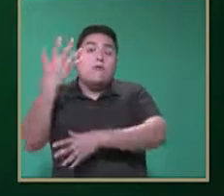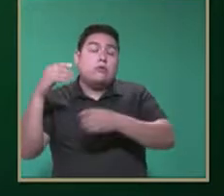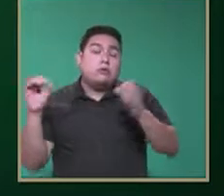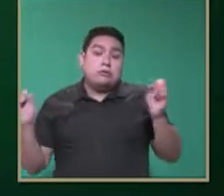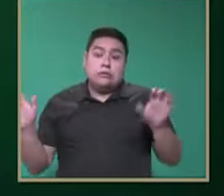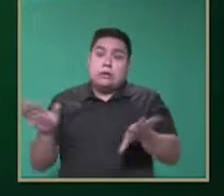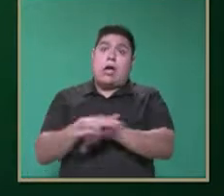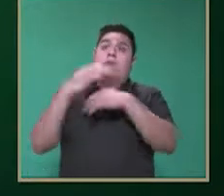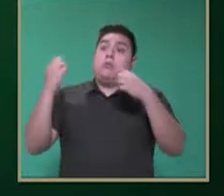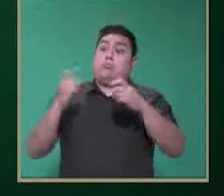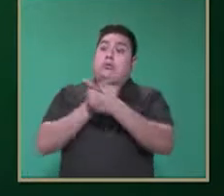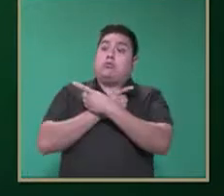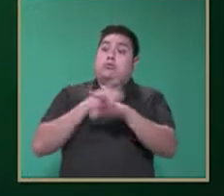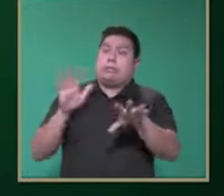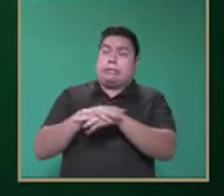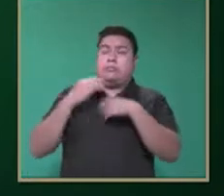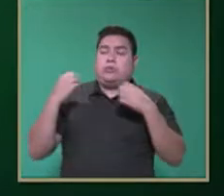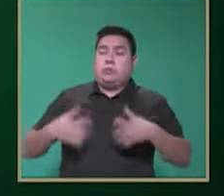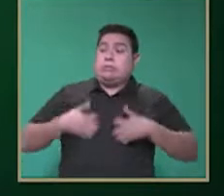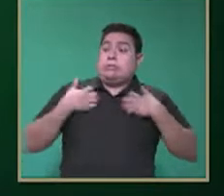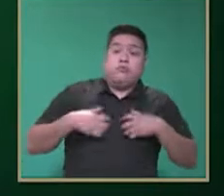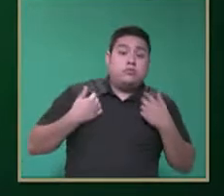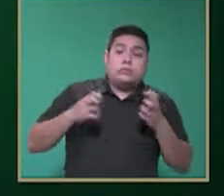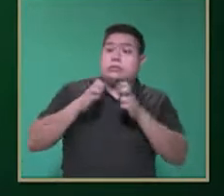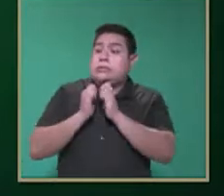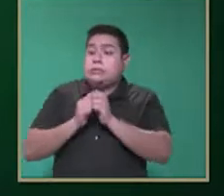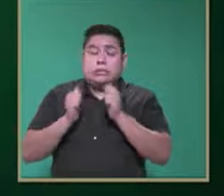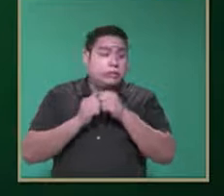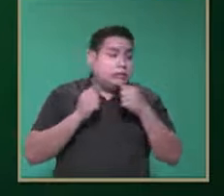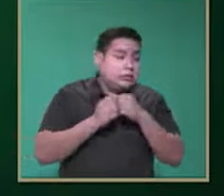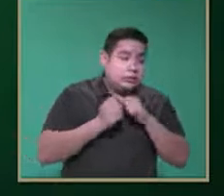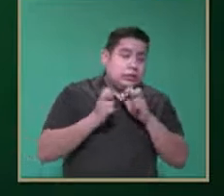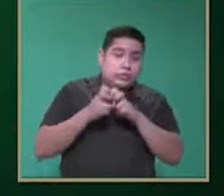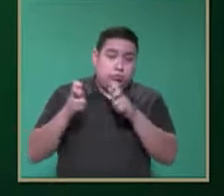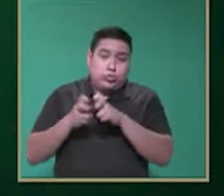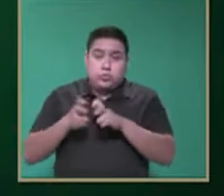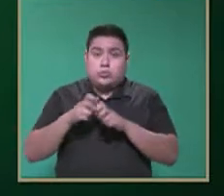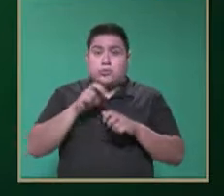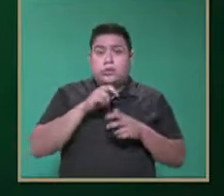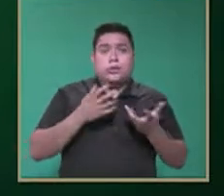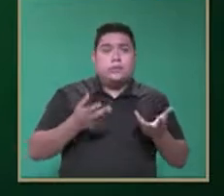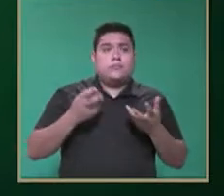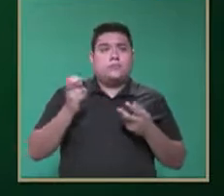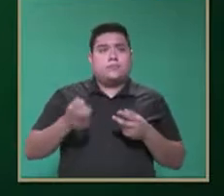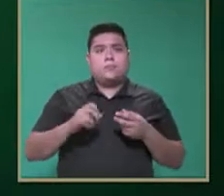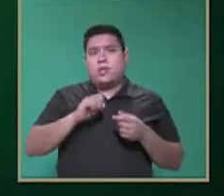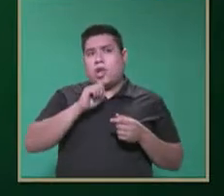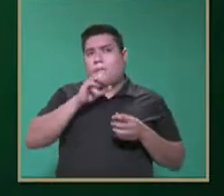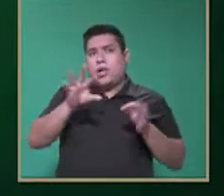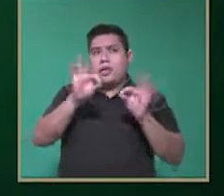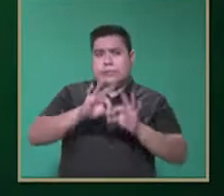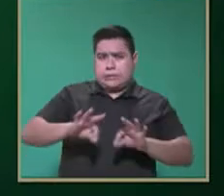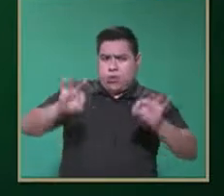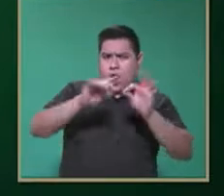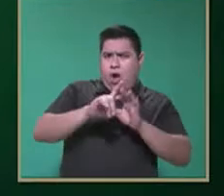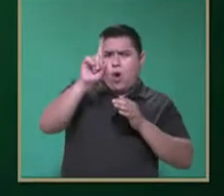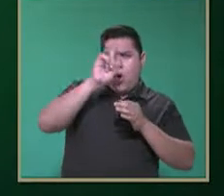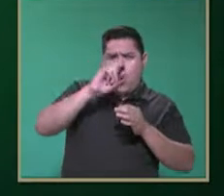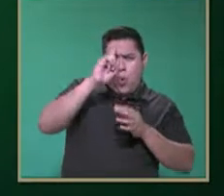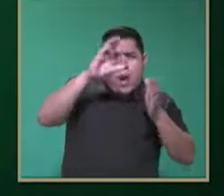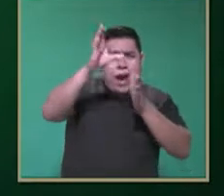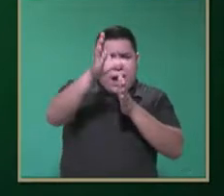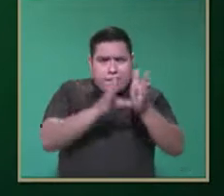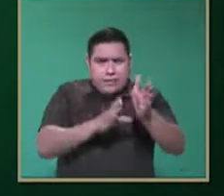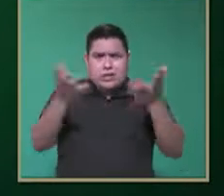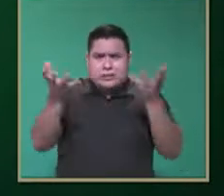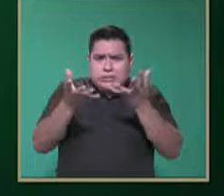recomendamos las agendas o hacer una agenda de las actividades que se van a hacer durante el día, ¿verdad? ¿Cómo